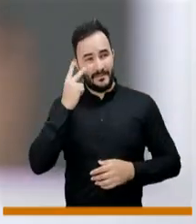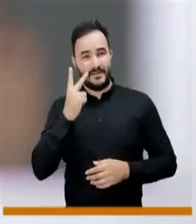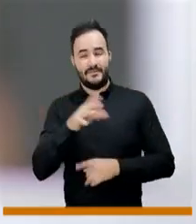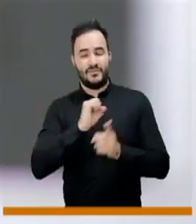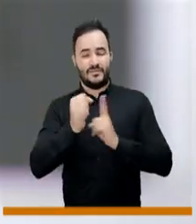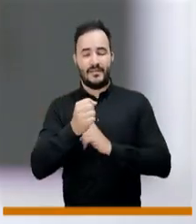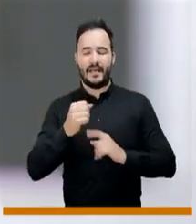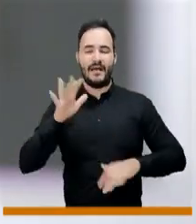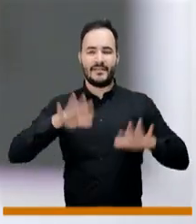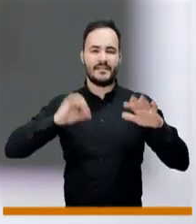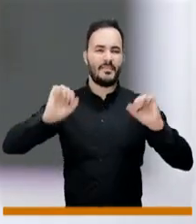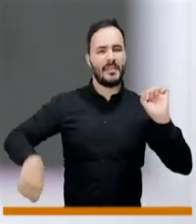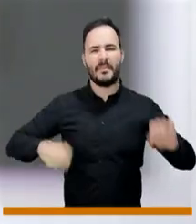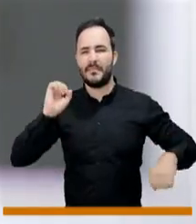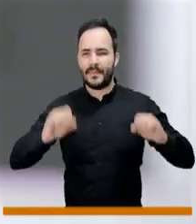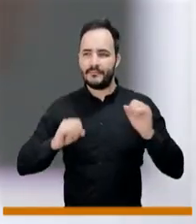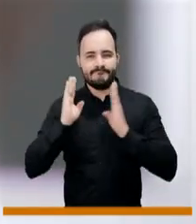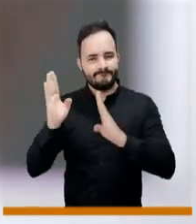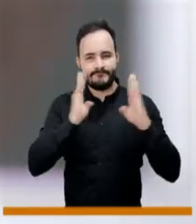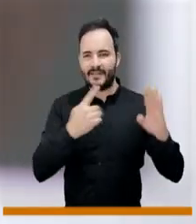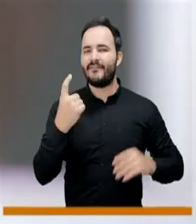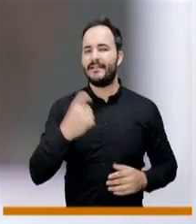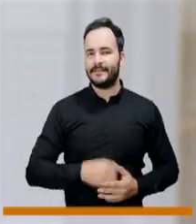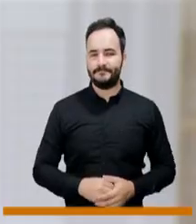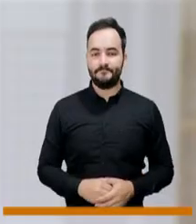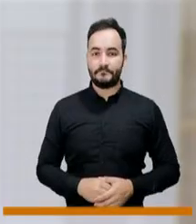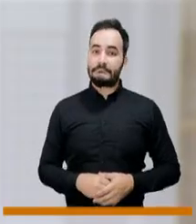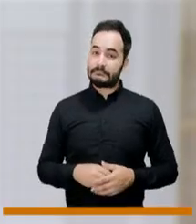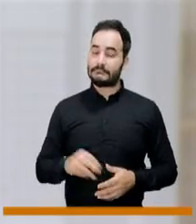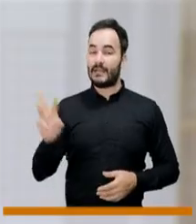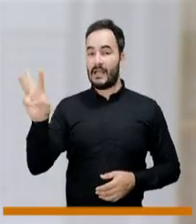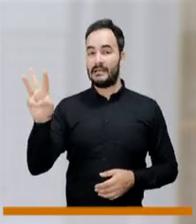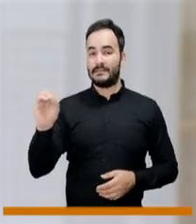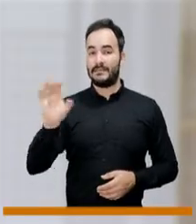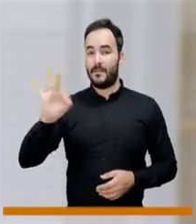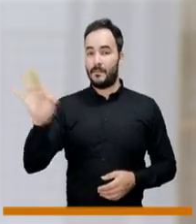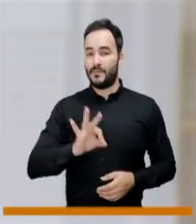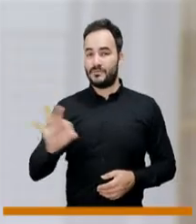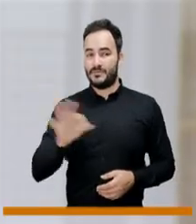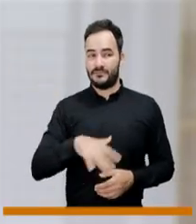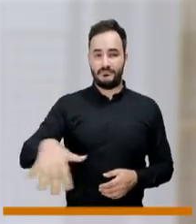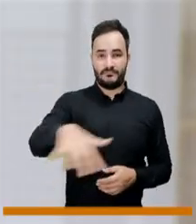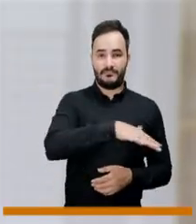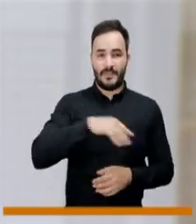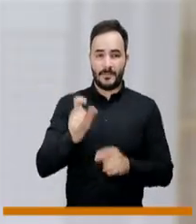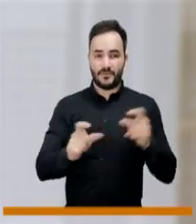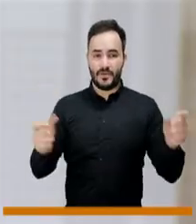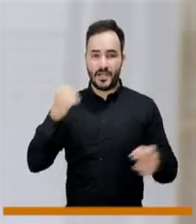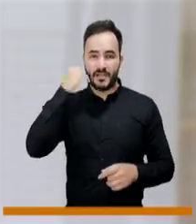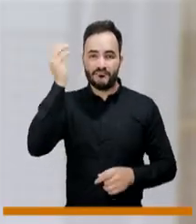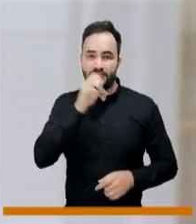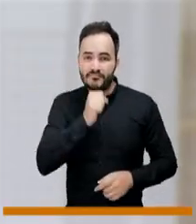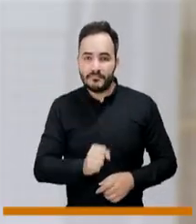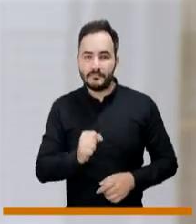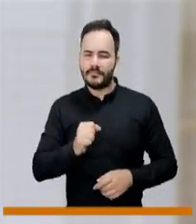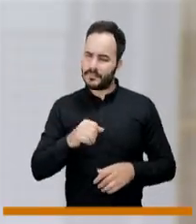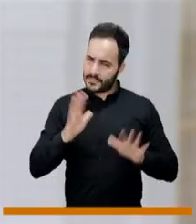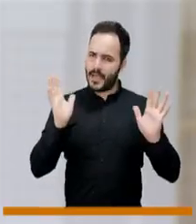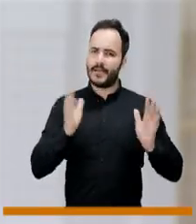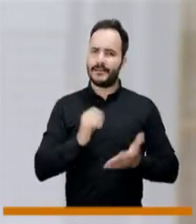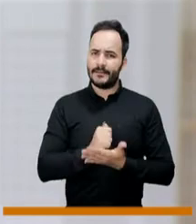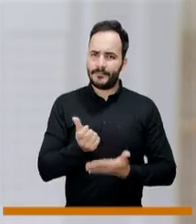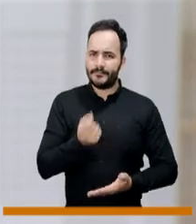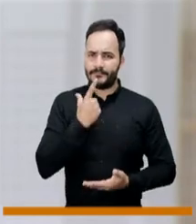mucho escucharse. La cifra del 30% de la población adulta, estamos entendiendo que está tomando